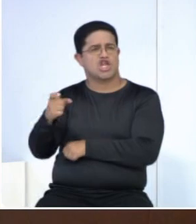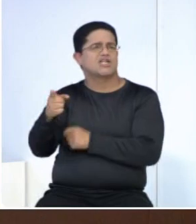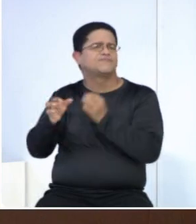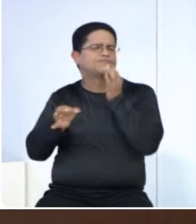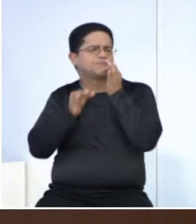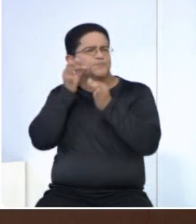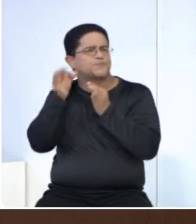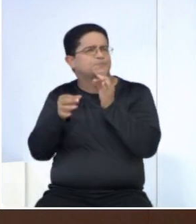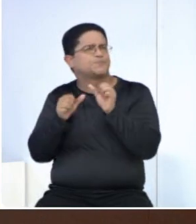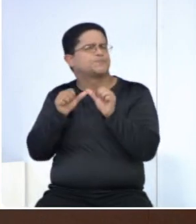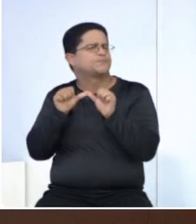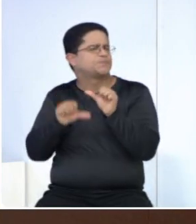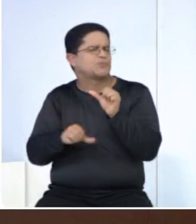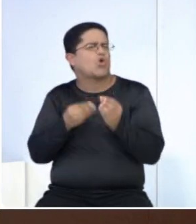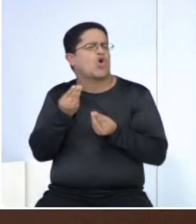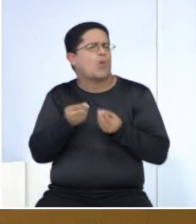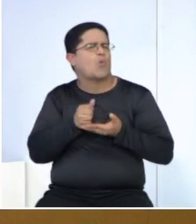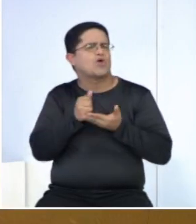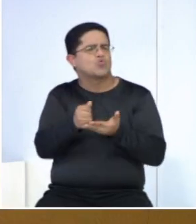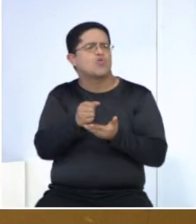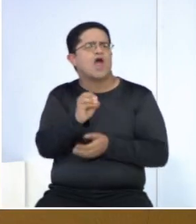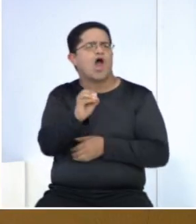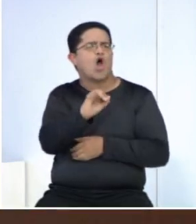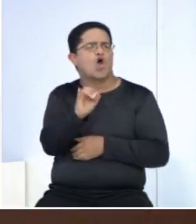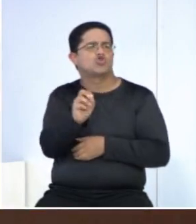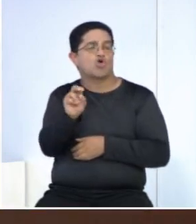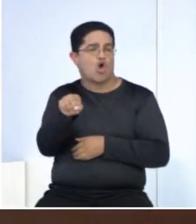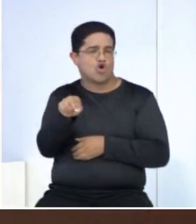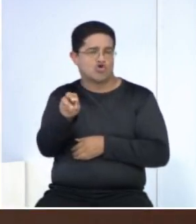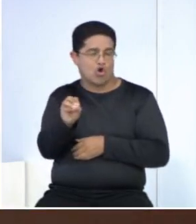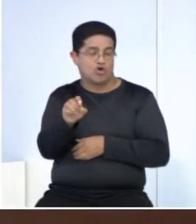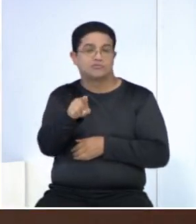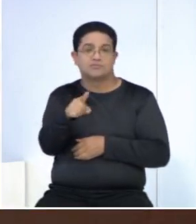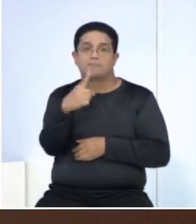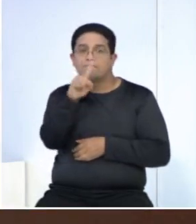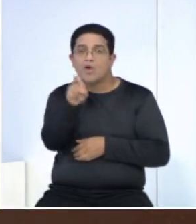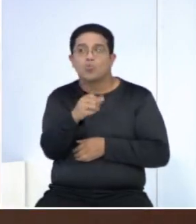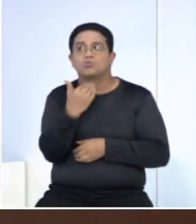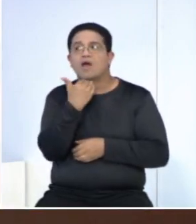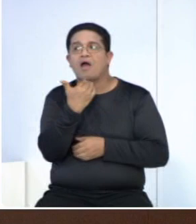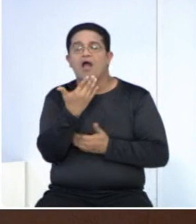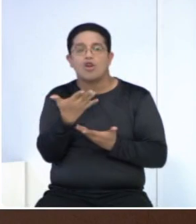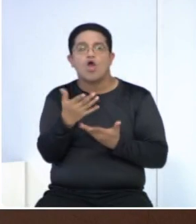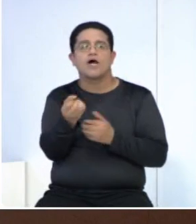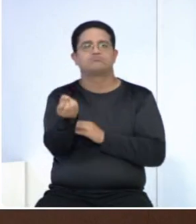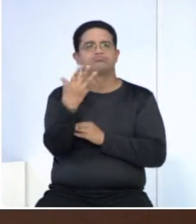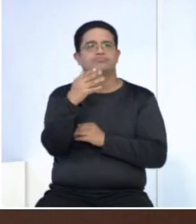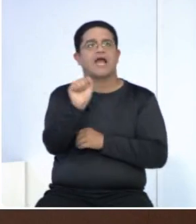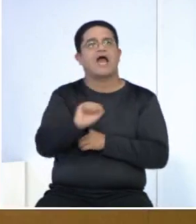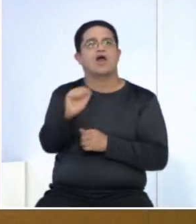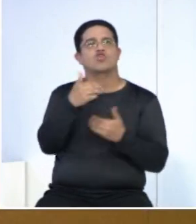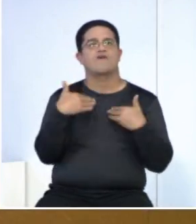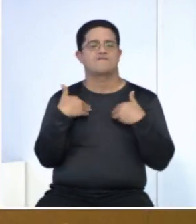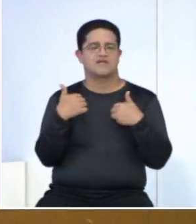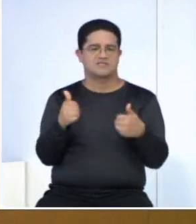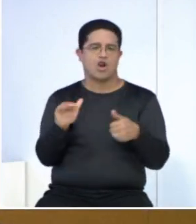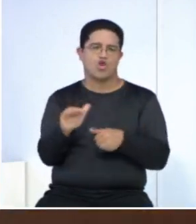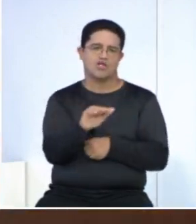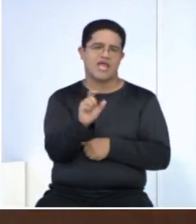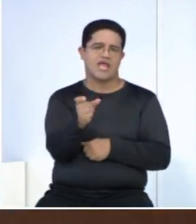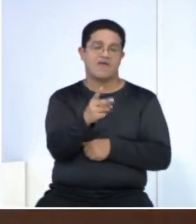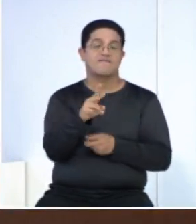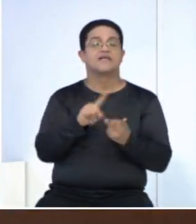los beneficios del ozono. Así que si tiene preguntas o comentarios en redes sociales, arroba salud-gb, arroba